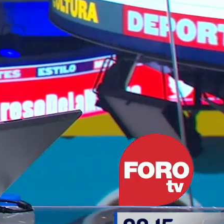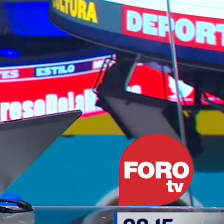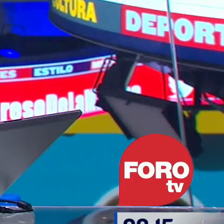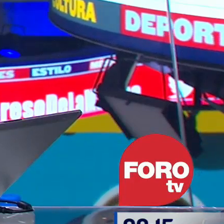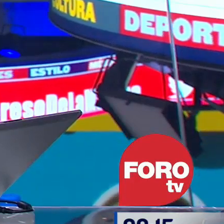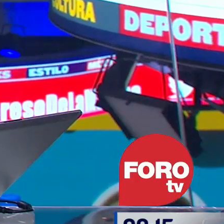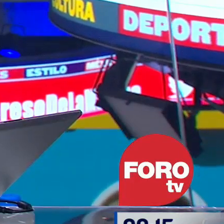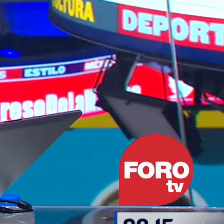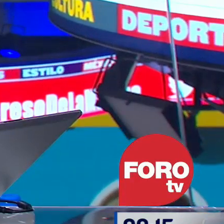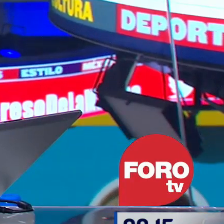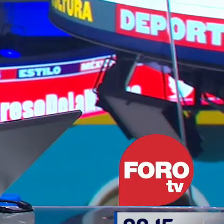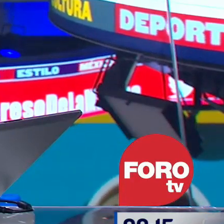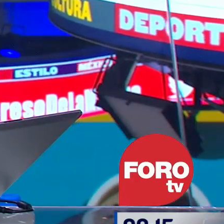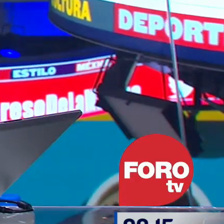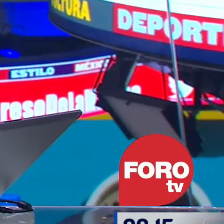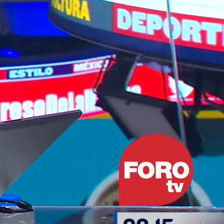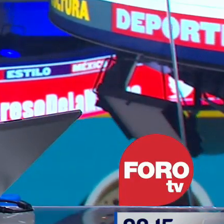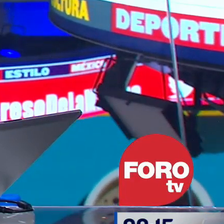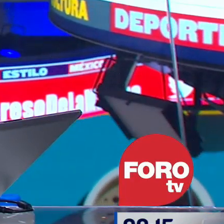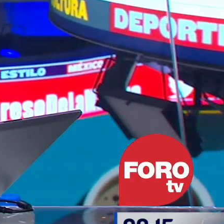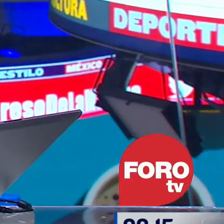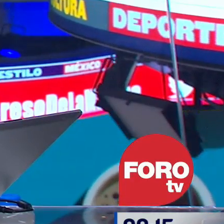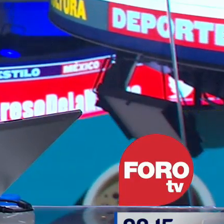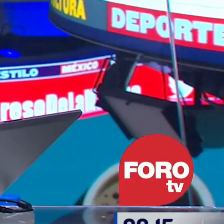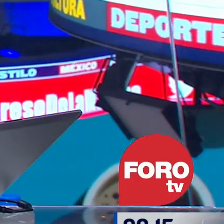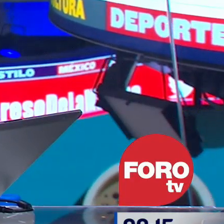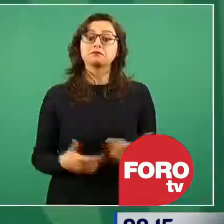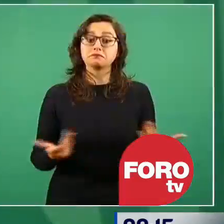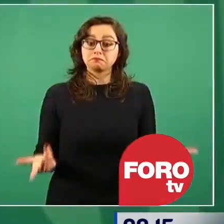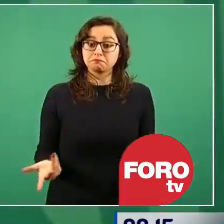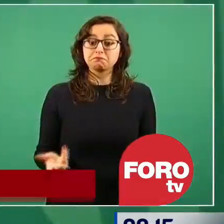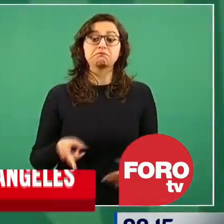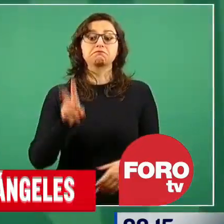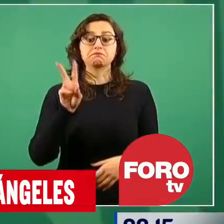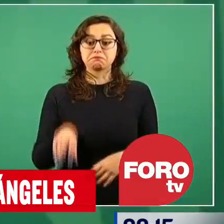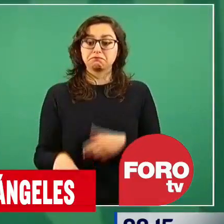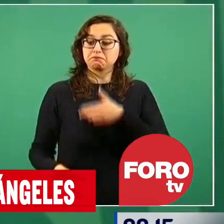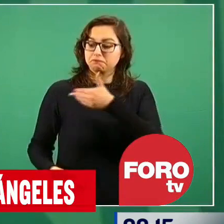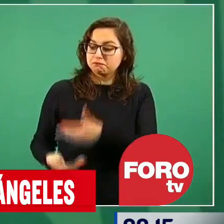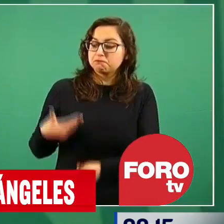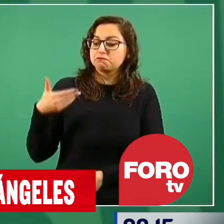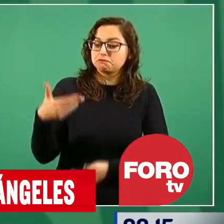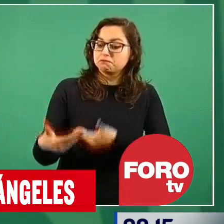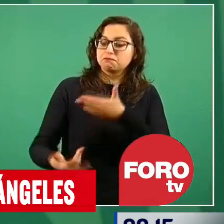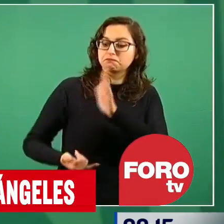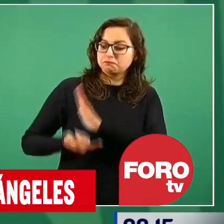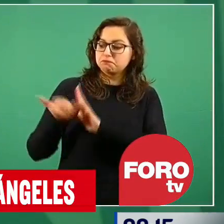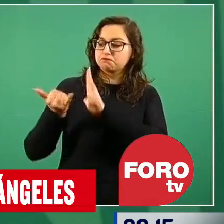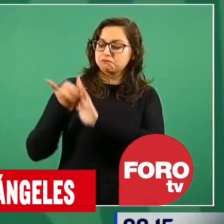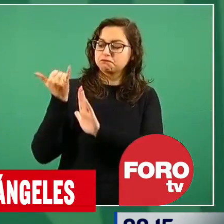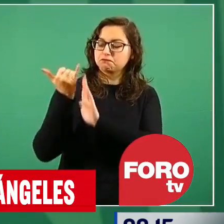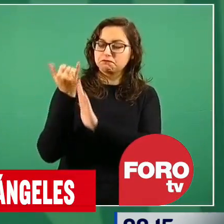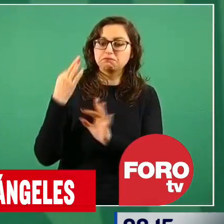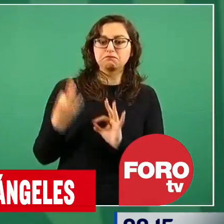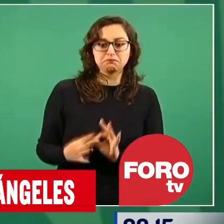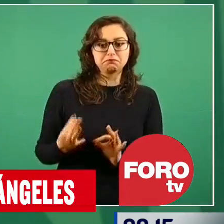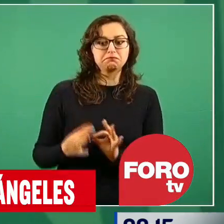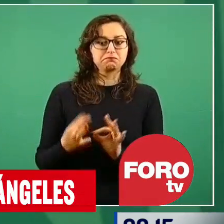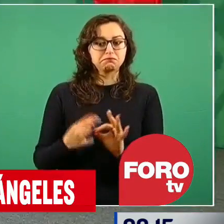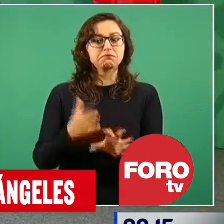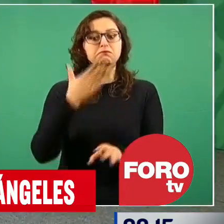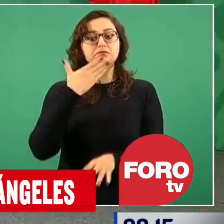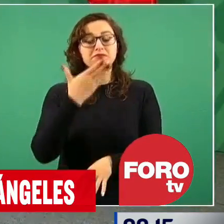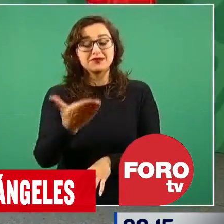Bueno y esta mañana el presidente de la república Andrés Manuel López Obrador reiteró que el aeropuerto Felipe Ángeles es la terminal aérea en